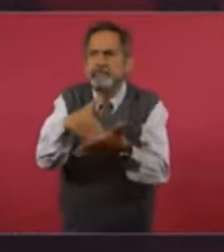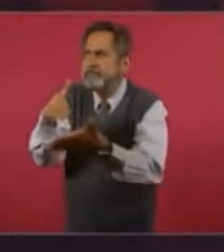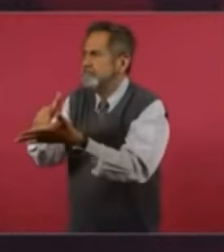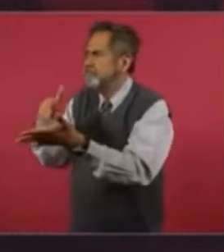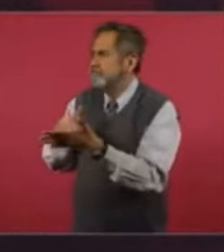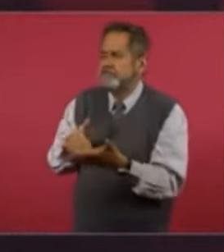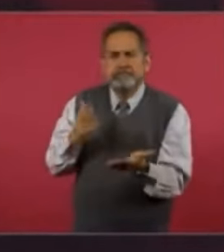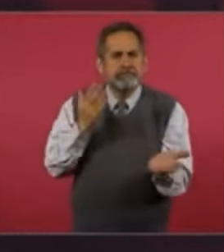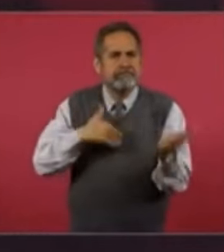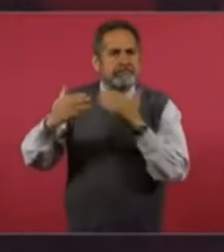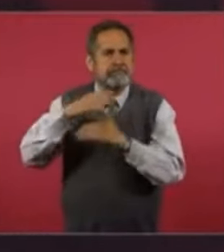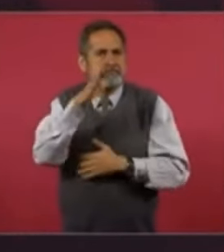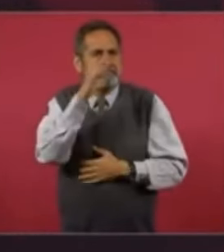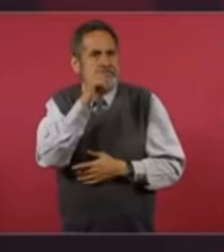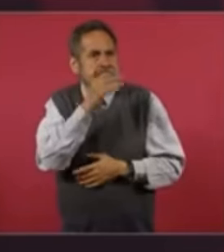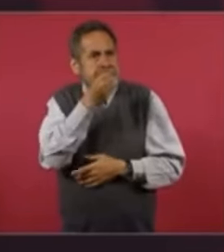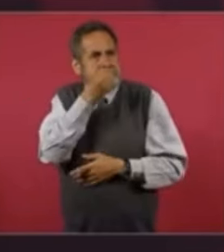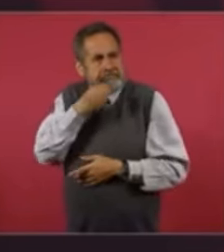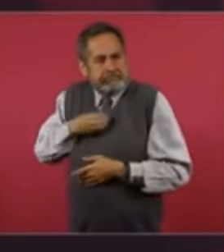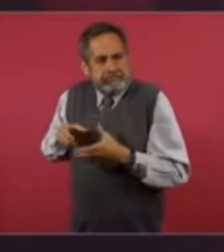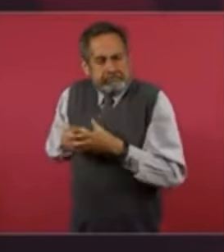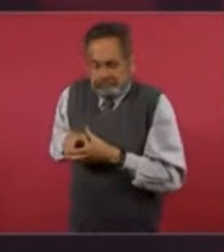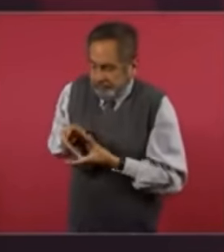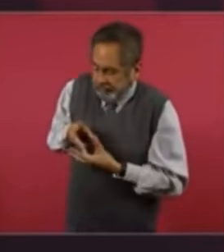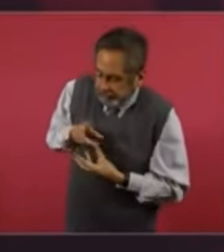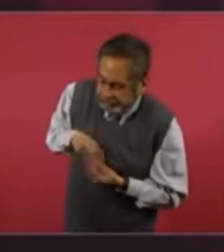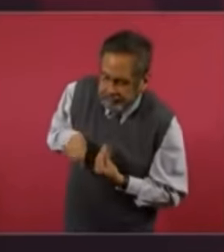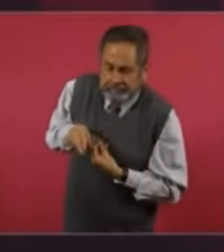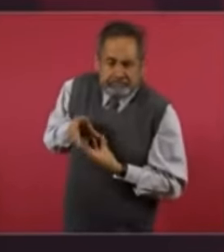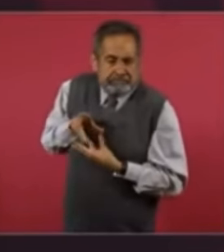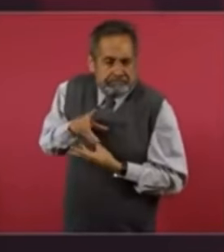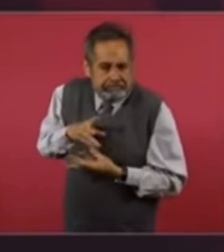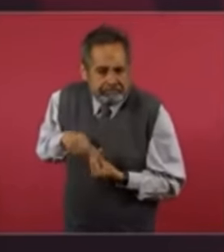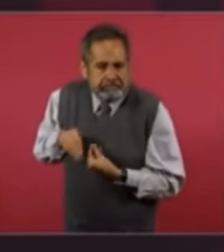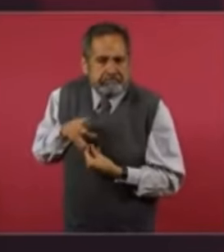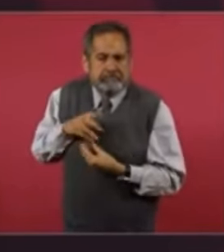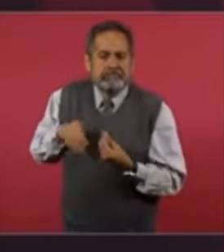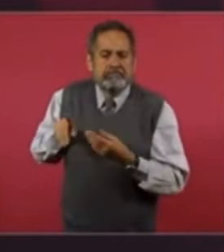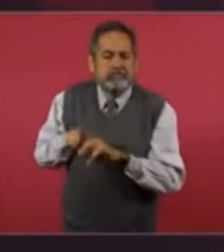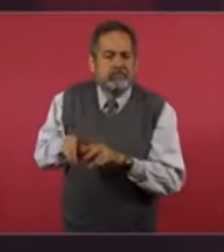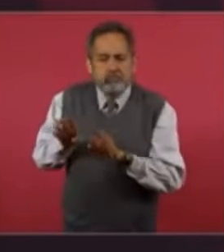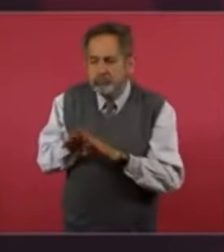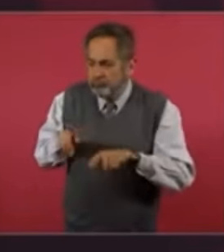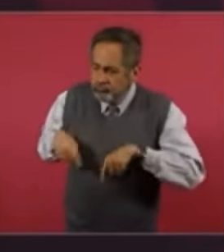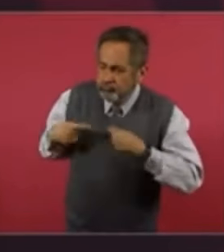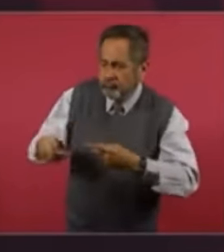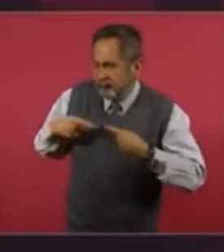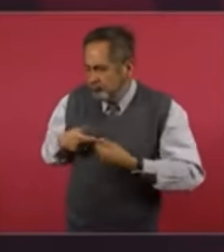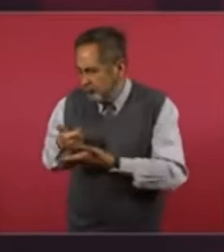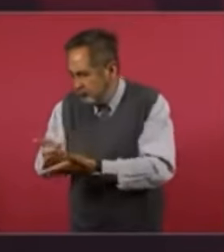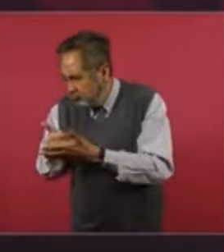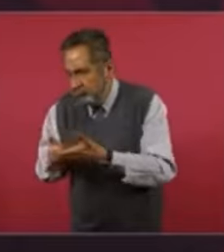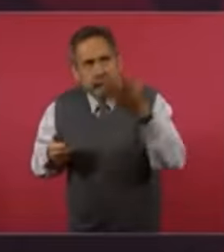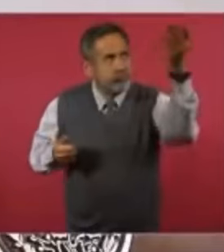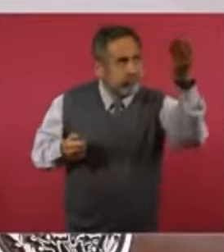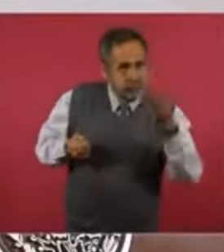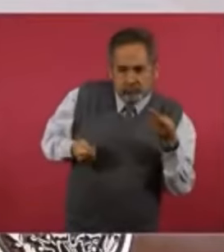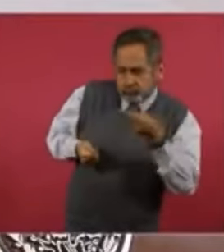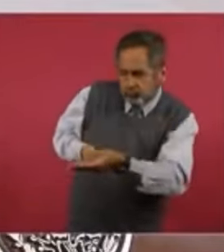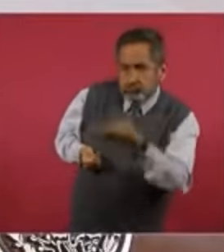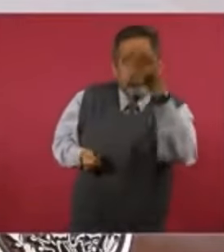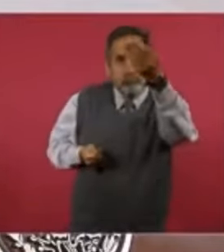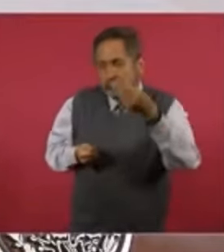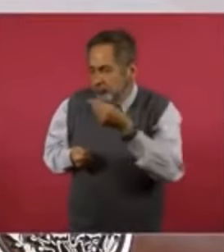desarrollarse y de garantizar a su pueblo los satisfactores